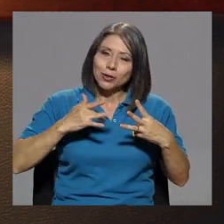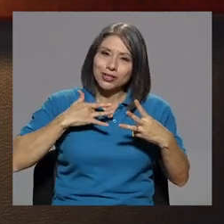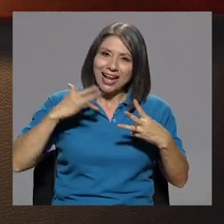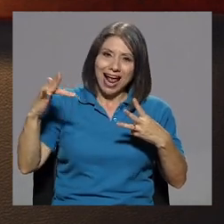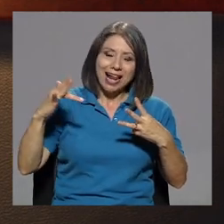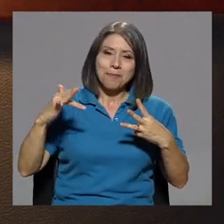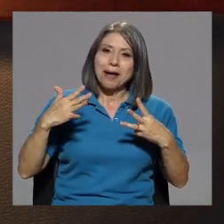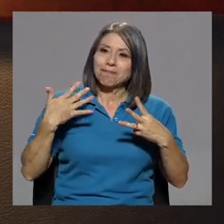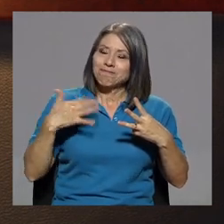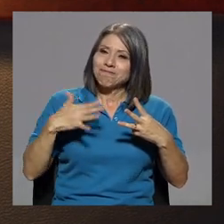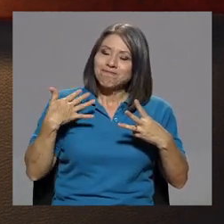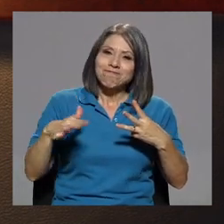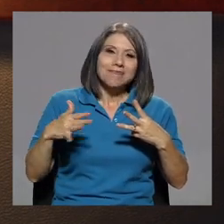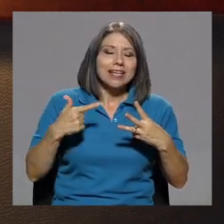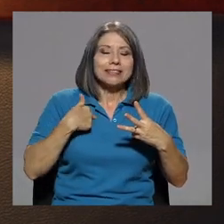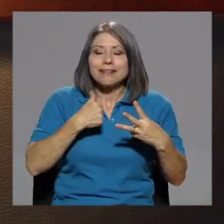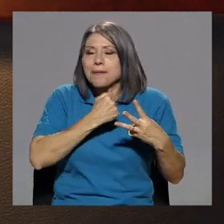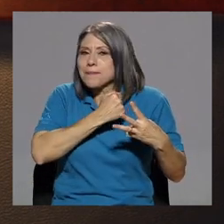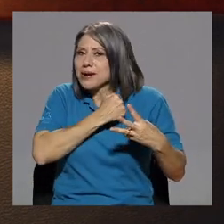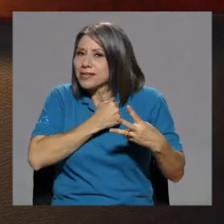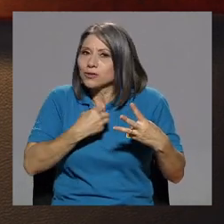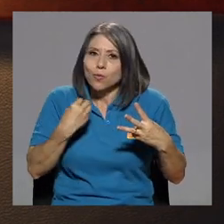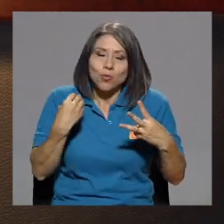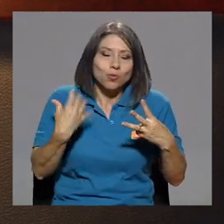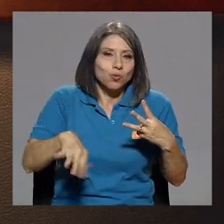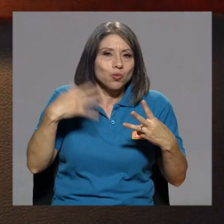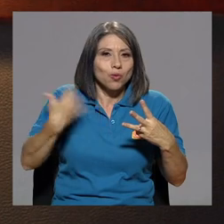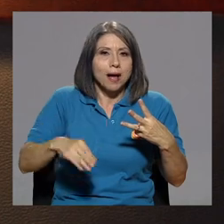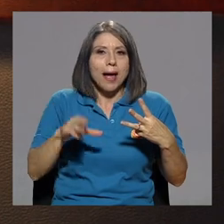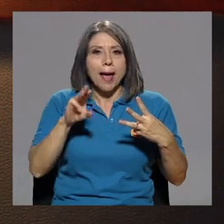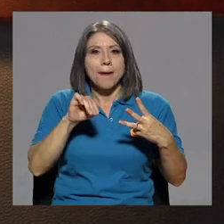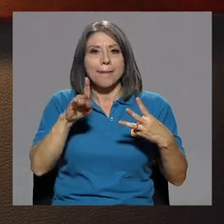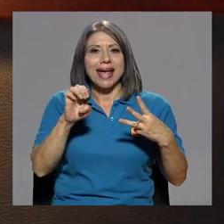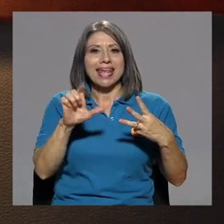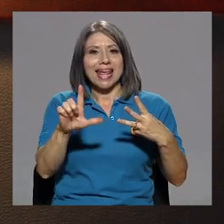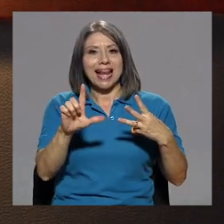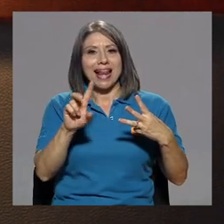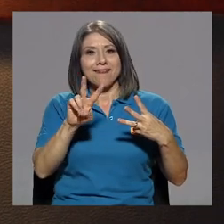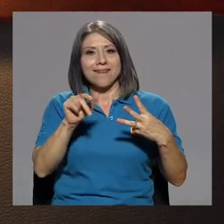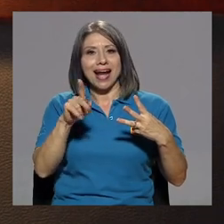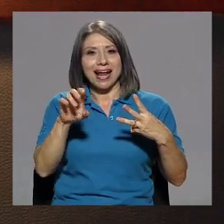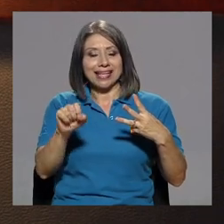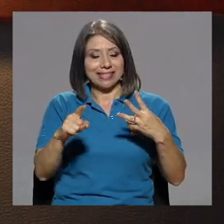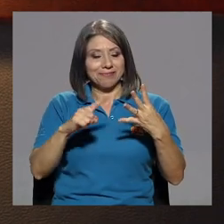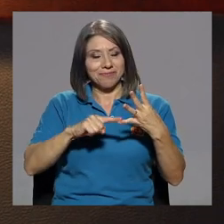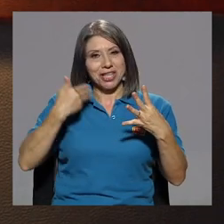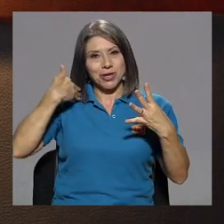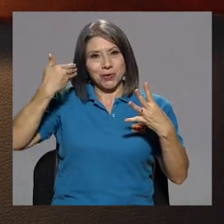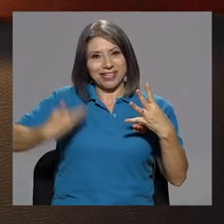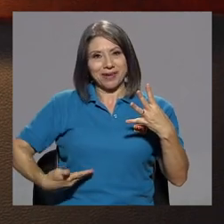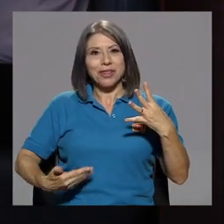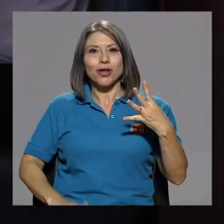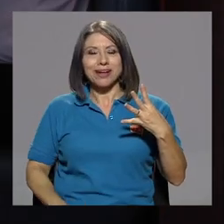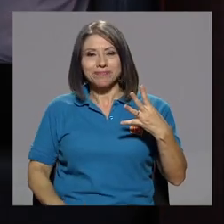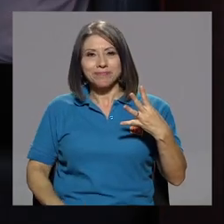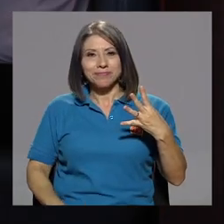que lo aprecio mucho, Michael Vargas. Y una servidora.